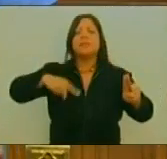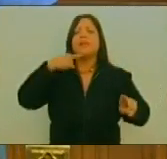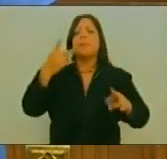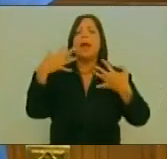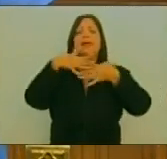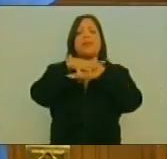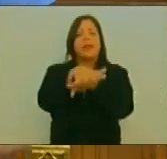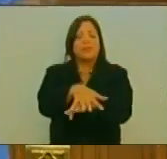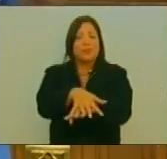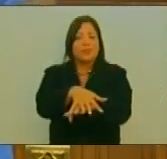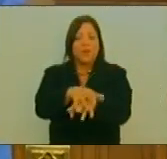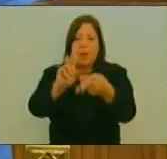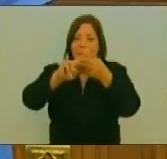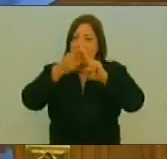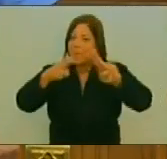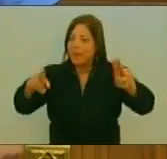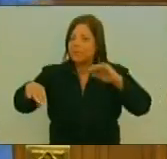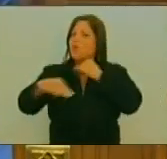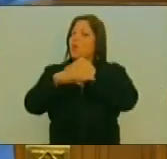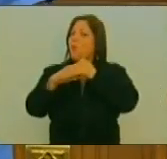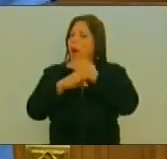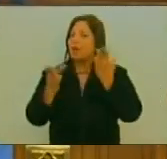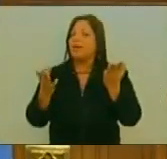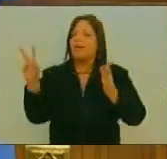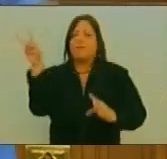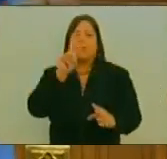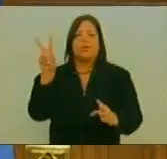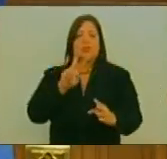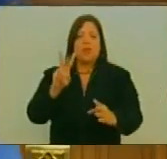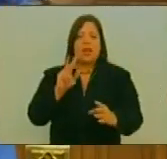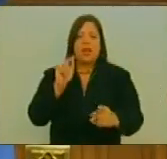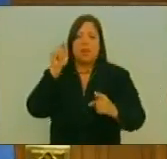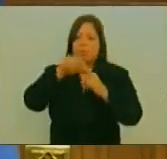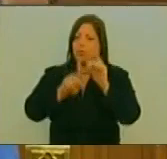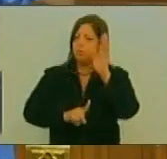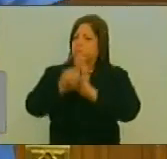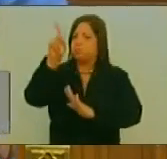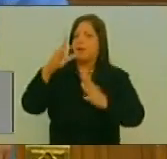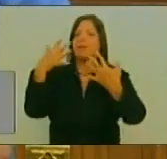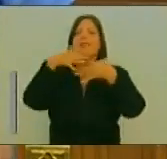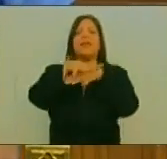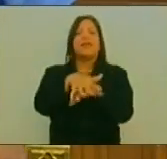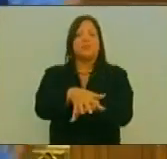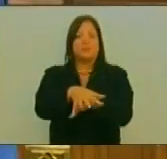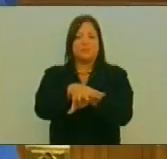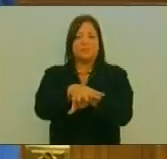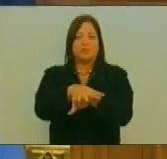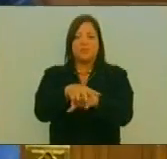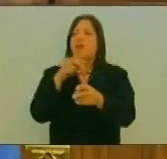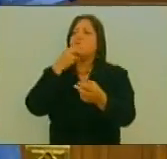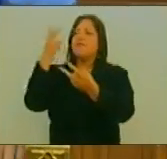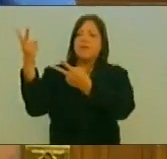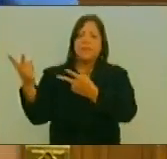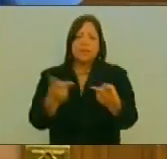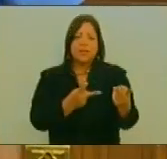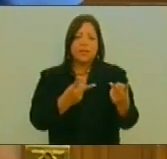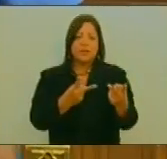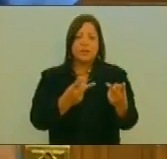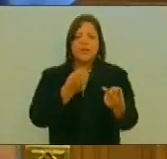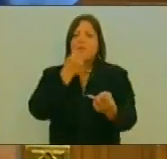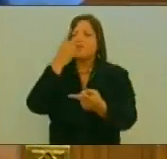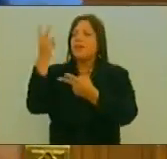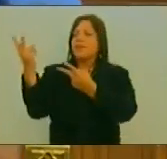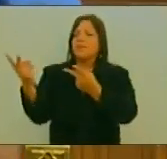integración Y hoy Venezuela Es punta De lanza De integración Bienvenido Tiene que ser